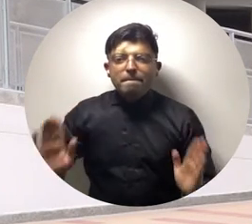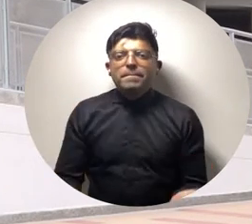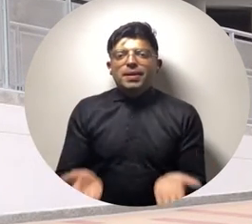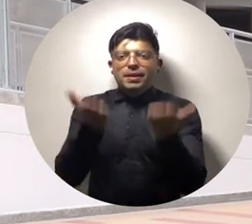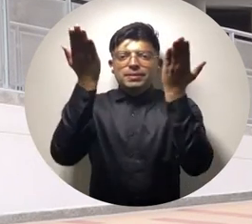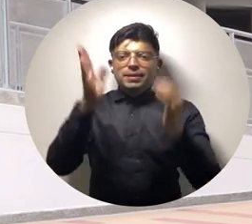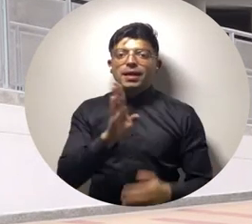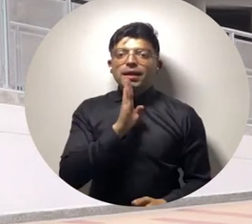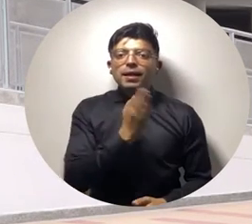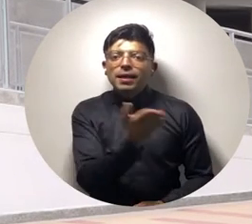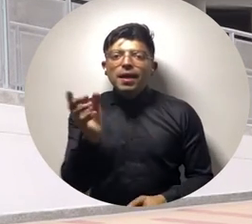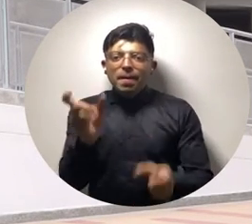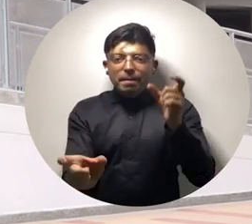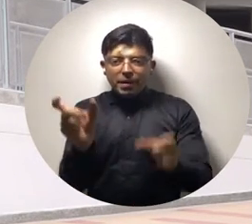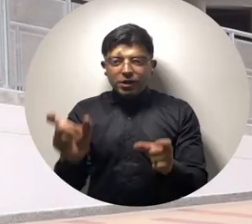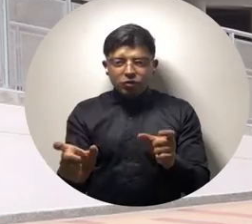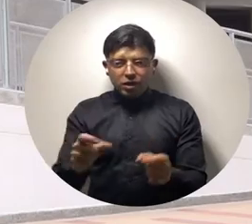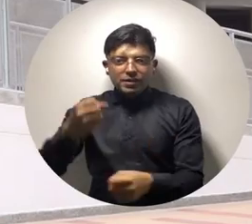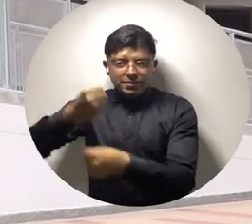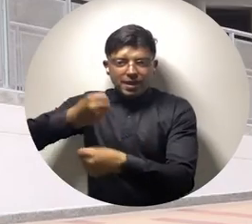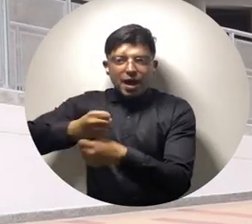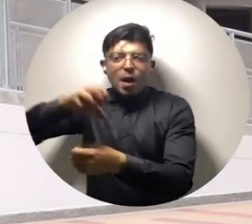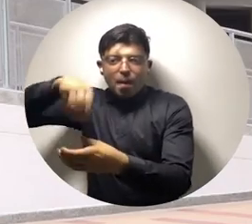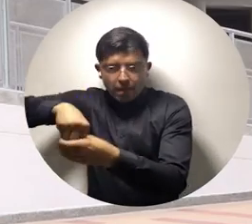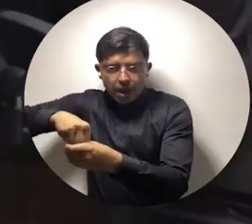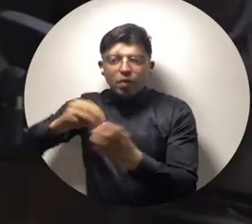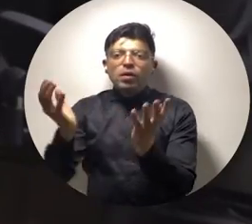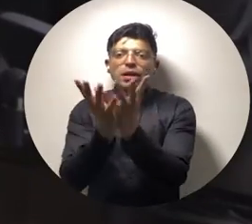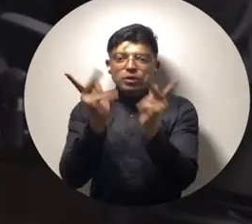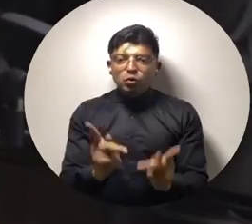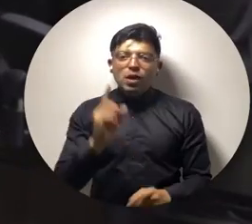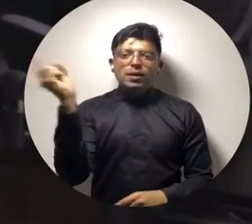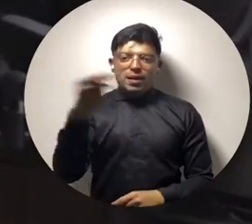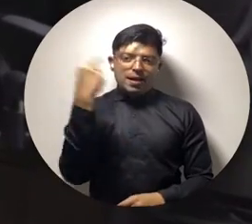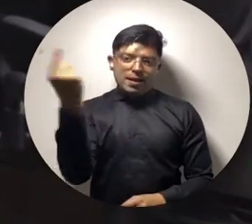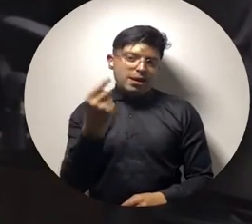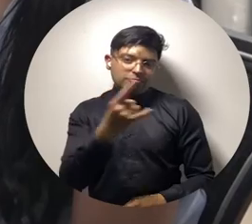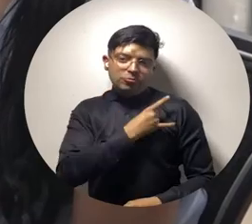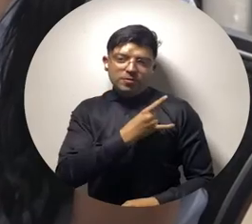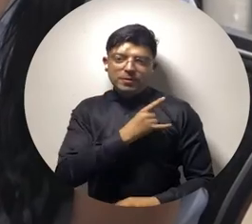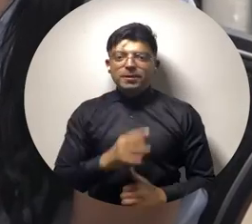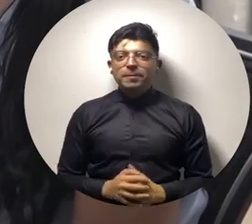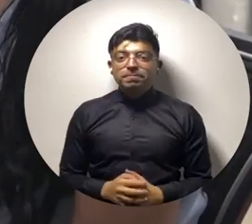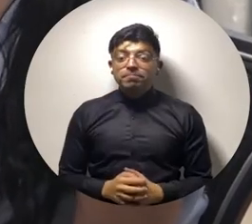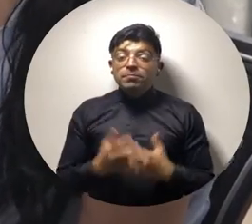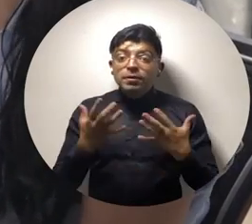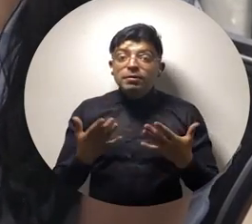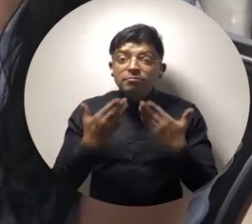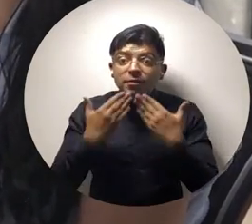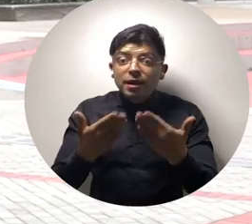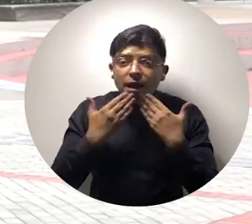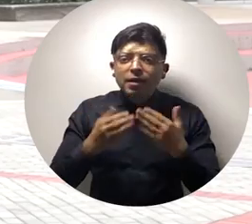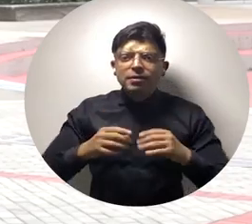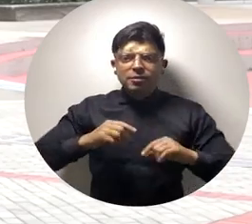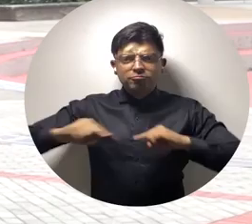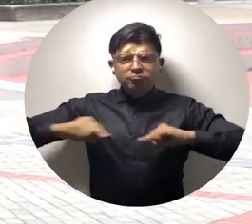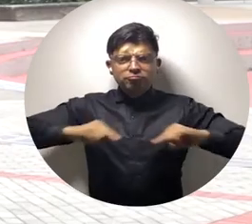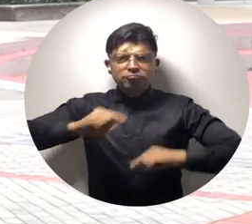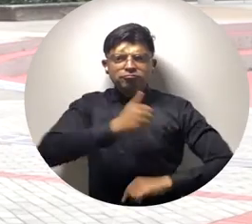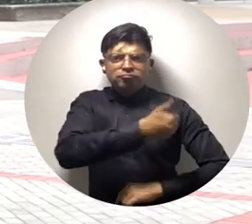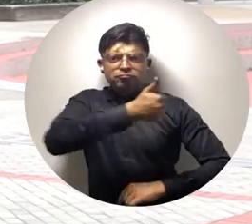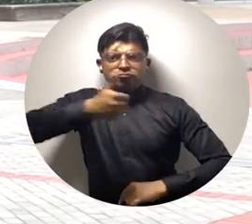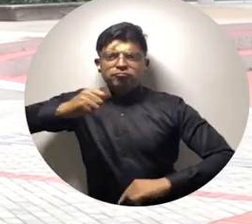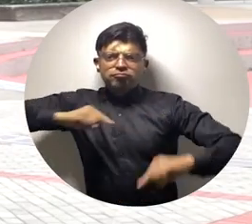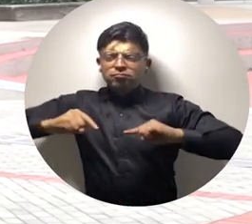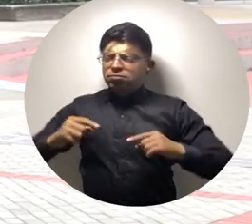bienestar de los contratistas, estudiantes y en general de toda la universidad. Queremos agradecer a todo el personal administrativo que a diario